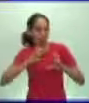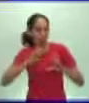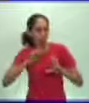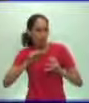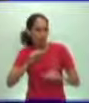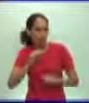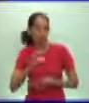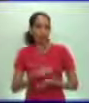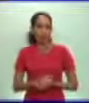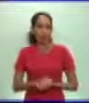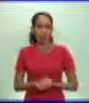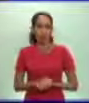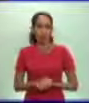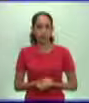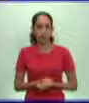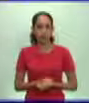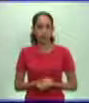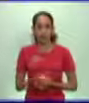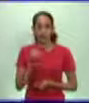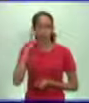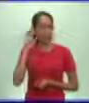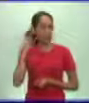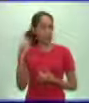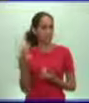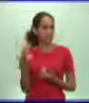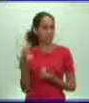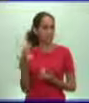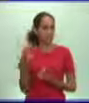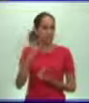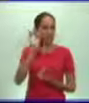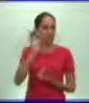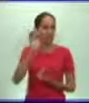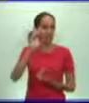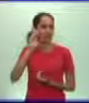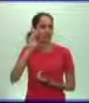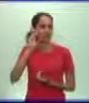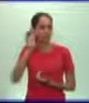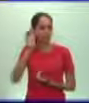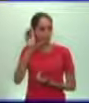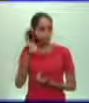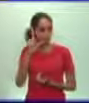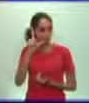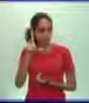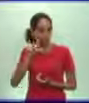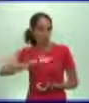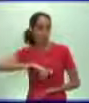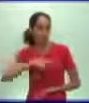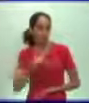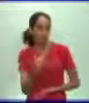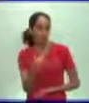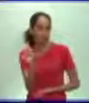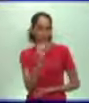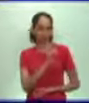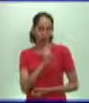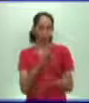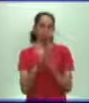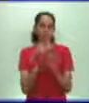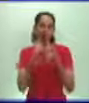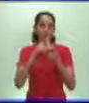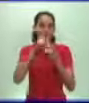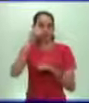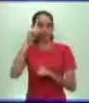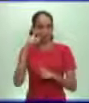momento. Recuerden que en el régimen feudal, la cultura estaba en mano de la Iglesia. Entonces, lo que se transmitía